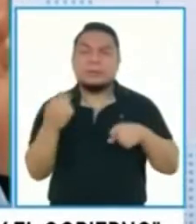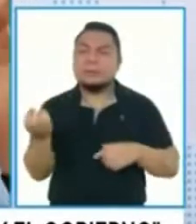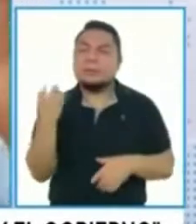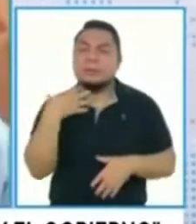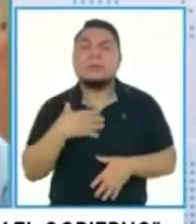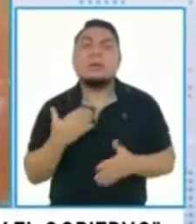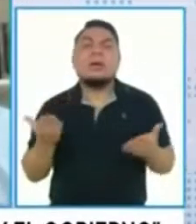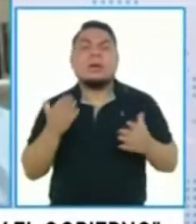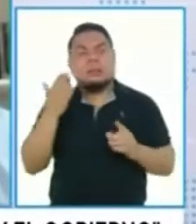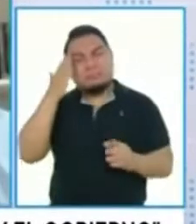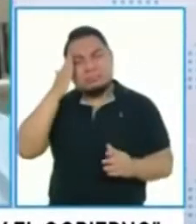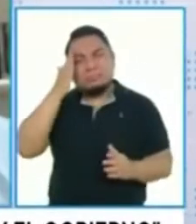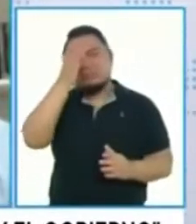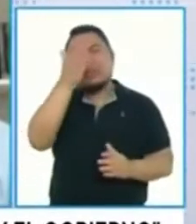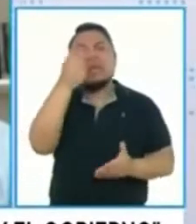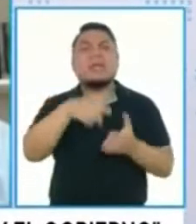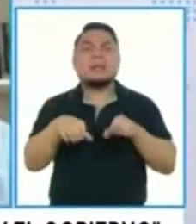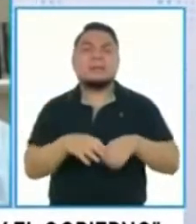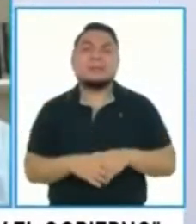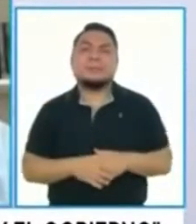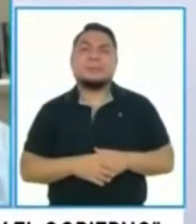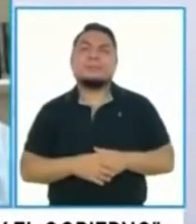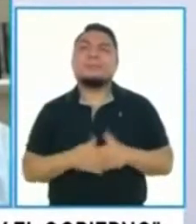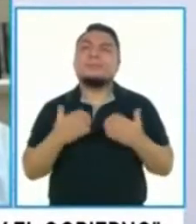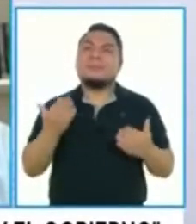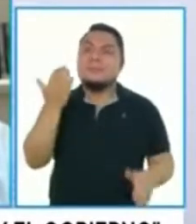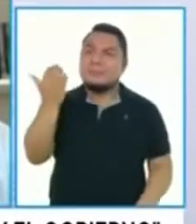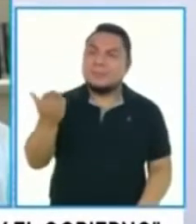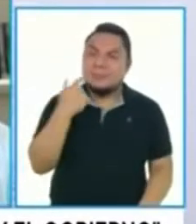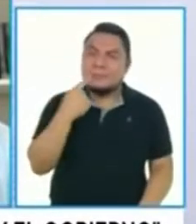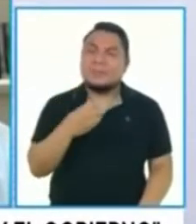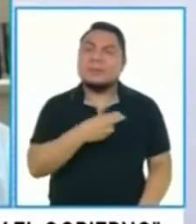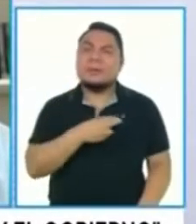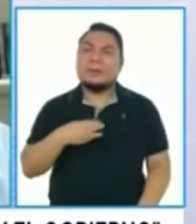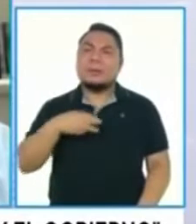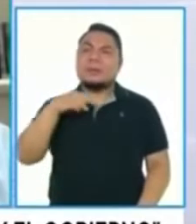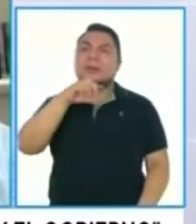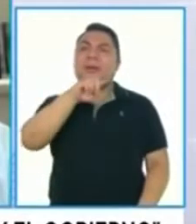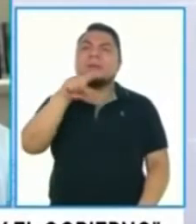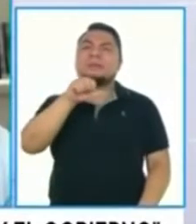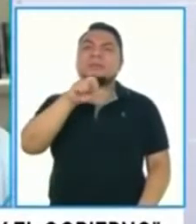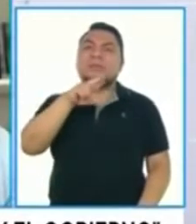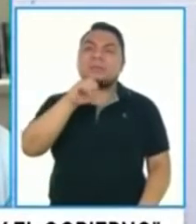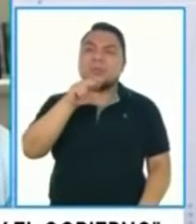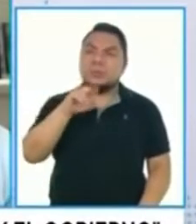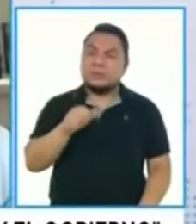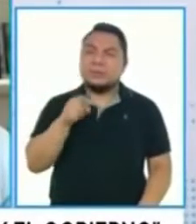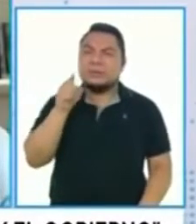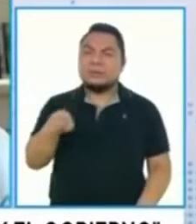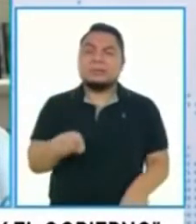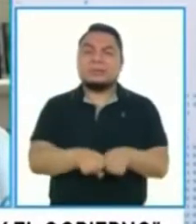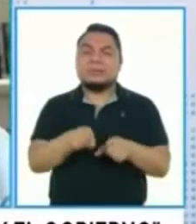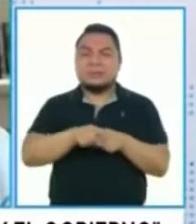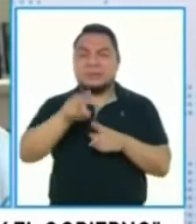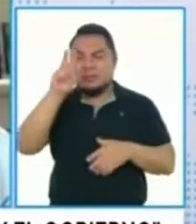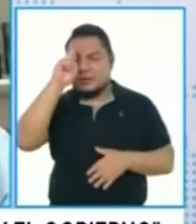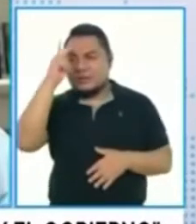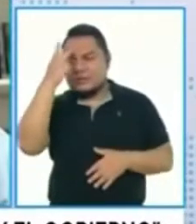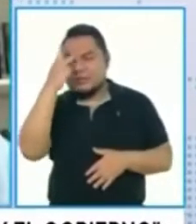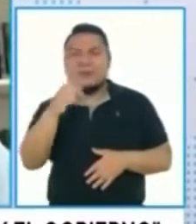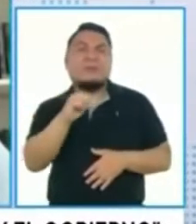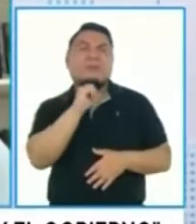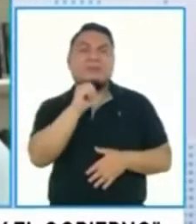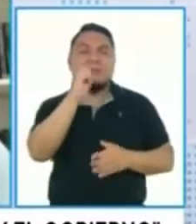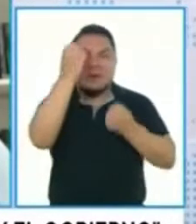hacia adelante qué vamos a hacer. Mira, señor Zamora, y además, sobre todo, es esa confusión, esa falta de